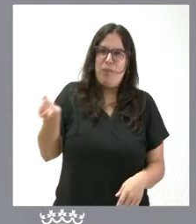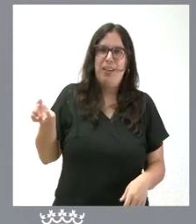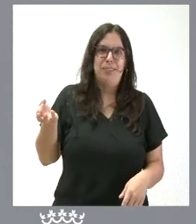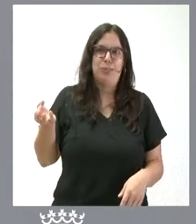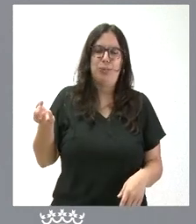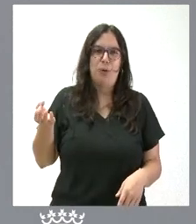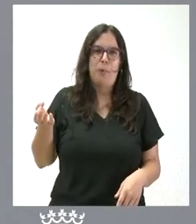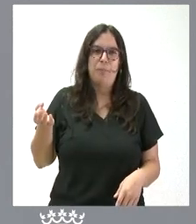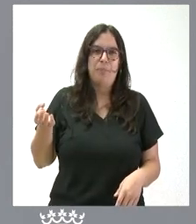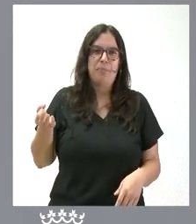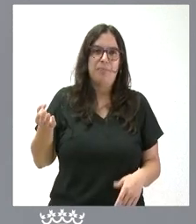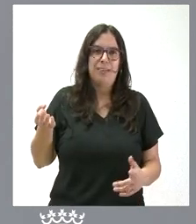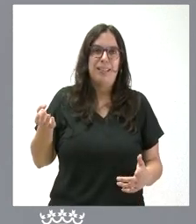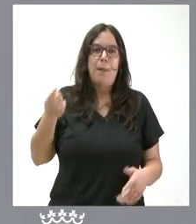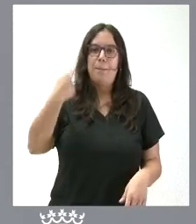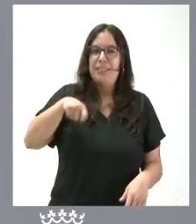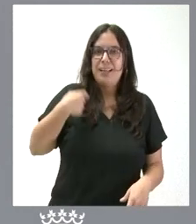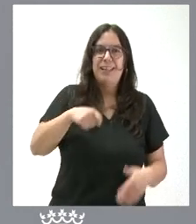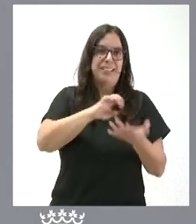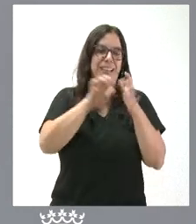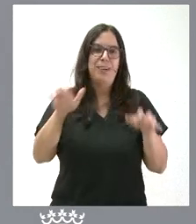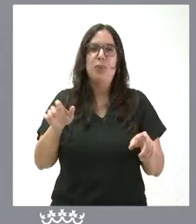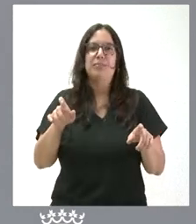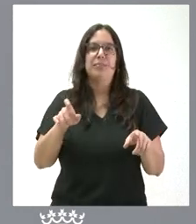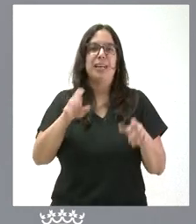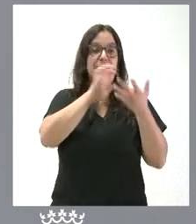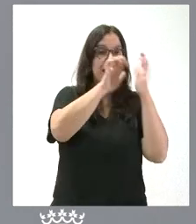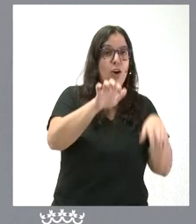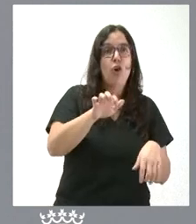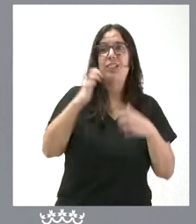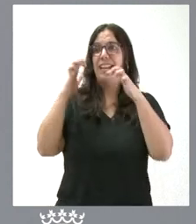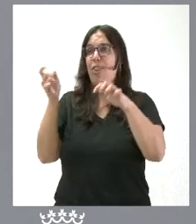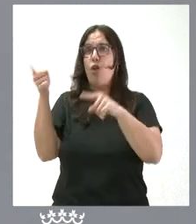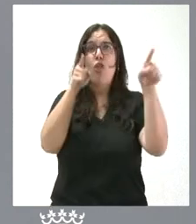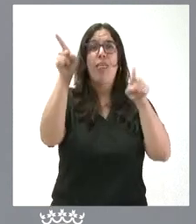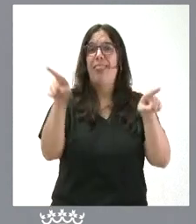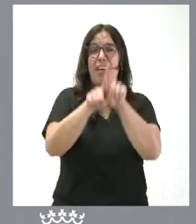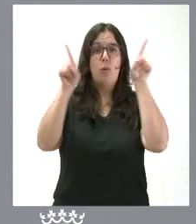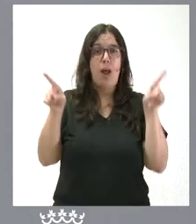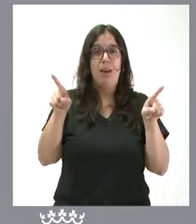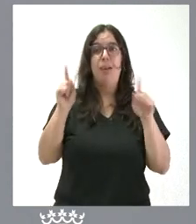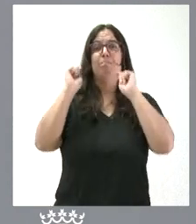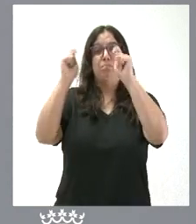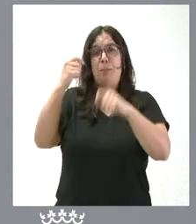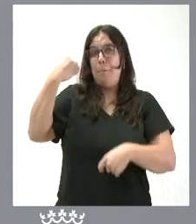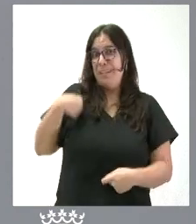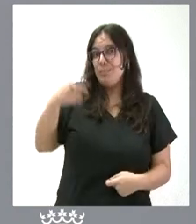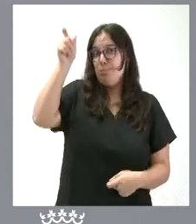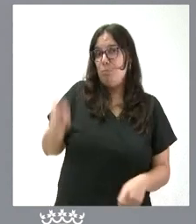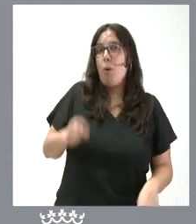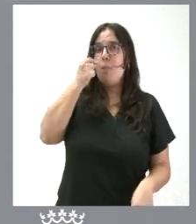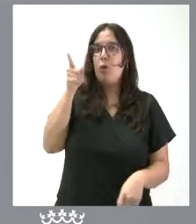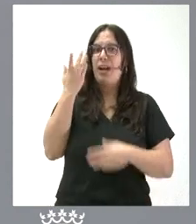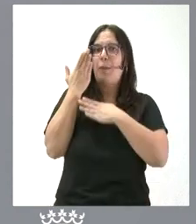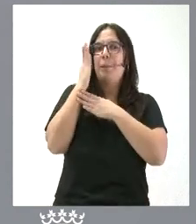presidente de Castilla y León esté en Castilla y León o esté en el Senado de España es Alfonso Fernández Mañueco, es el representante ordinario